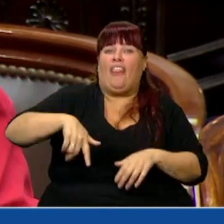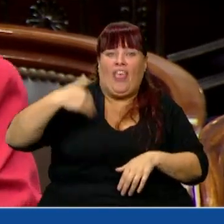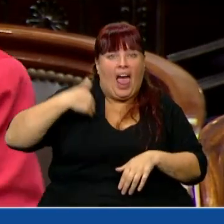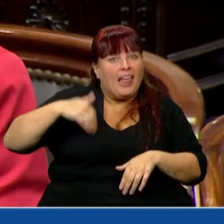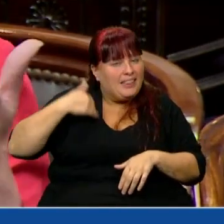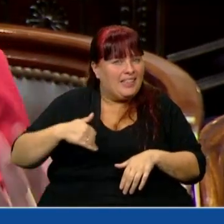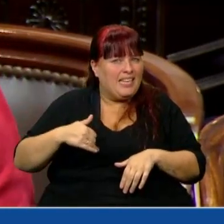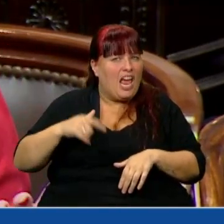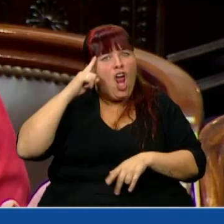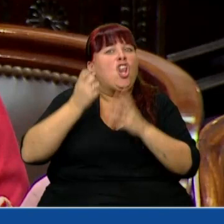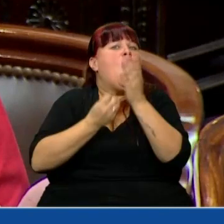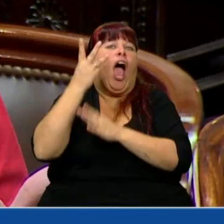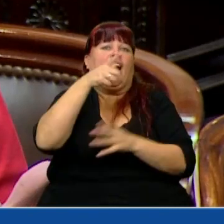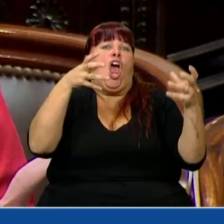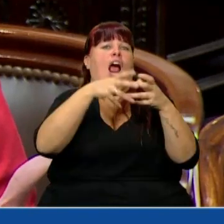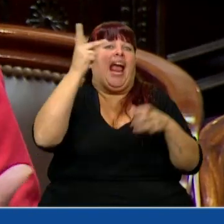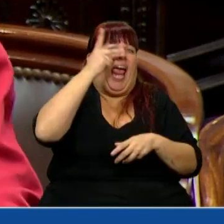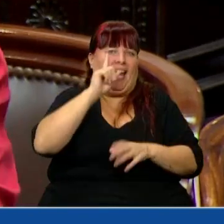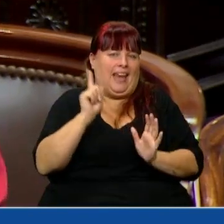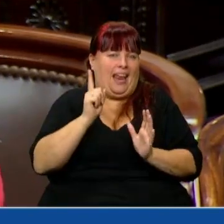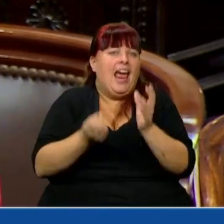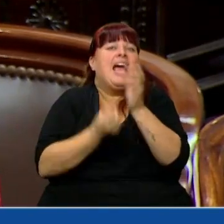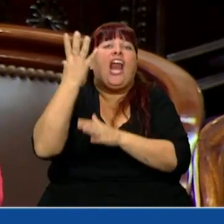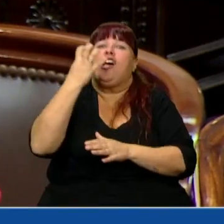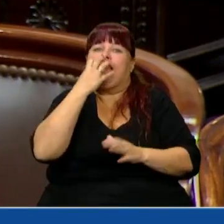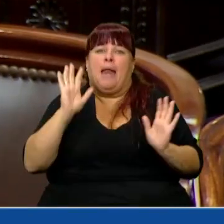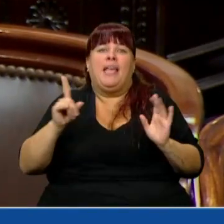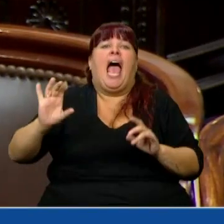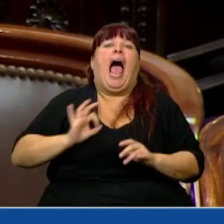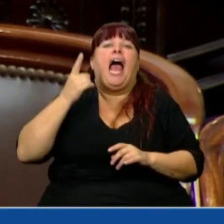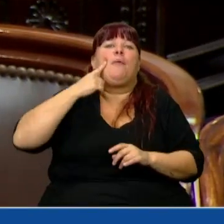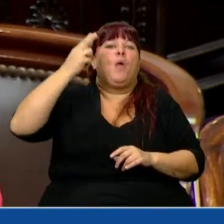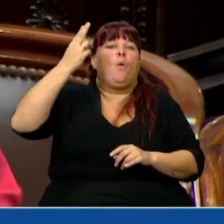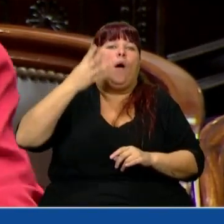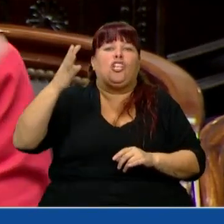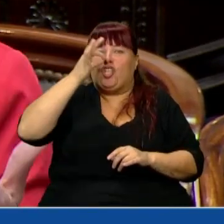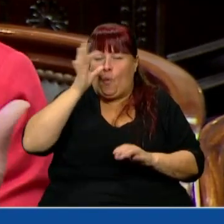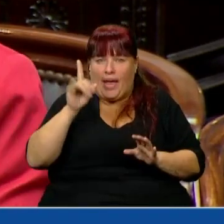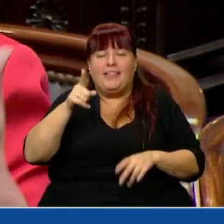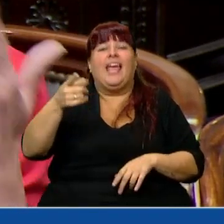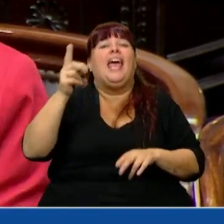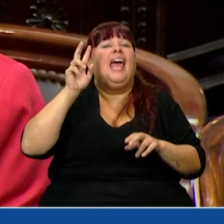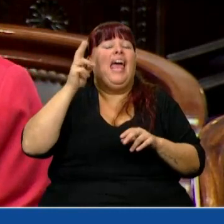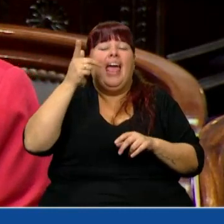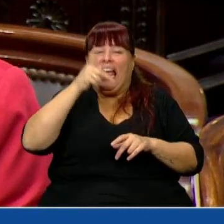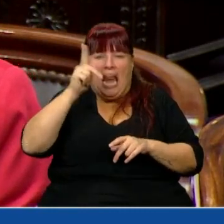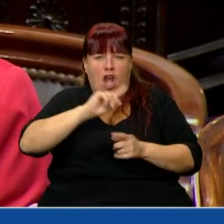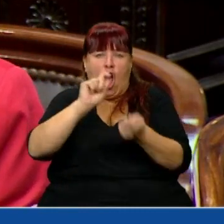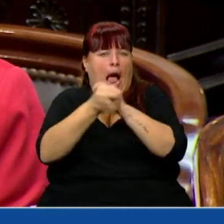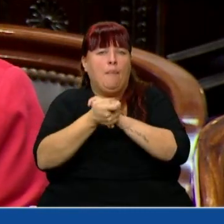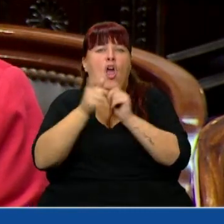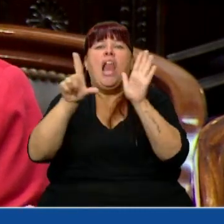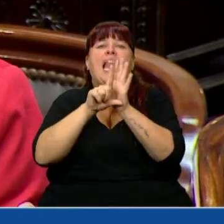Argentina no la inventó el kirchnerismo, la inventó Sarmiento en 1420. El kirchnerismo tampoco hizo la